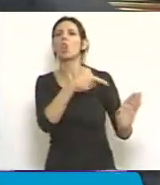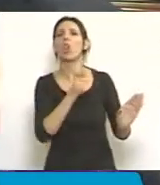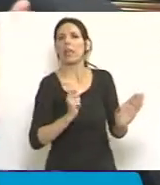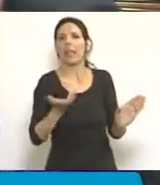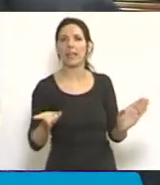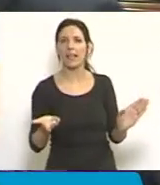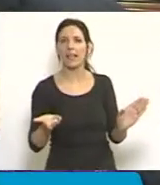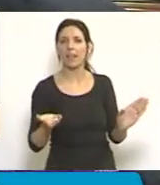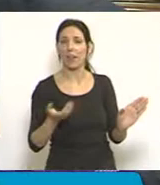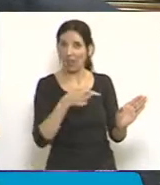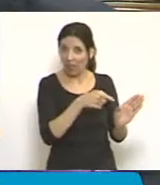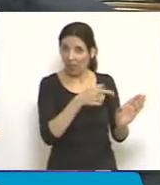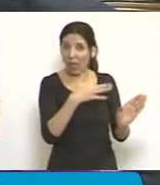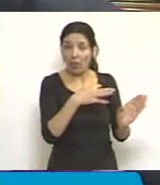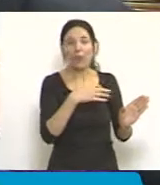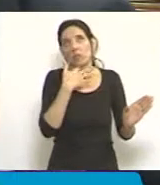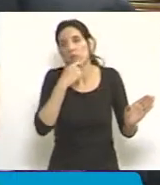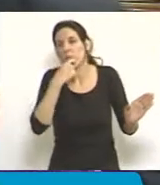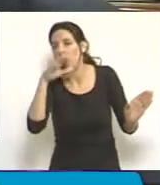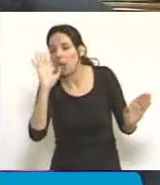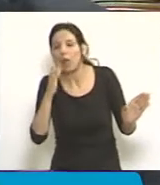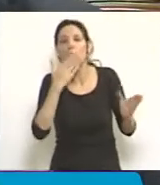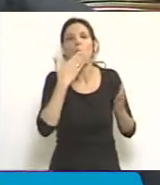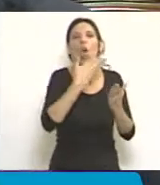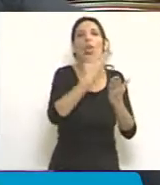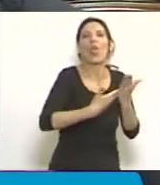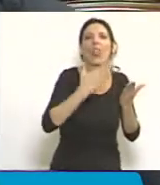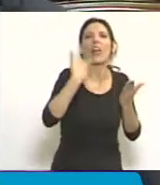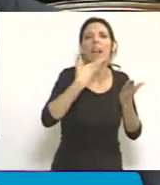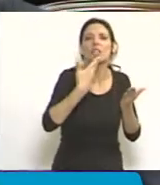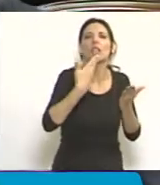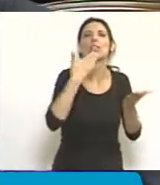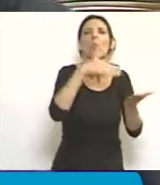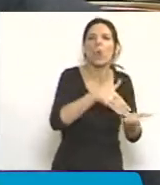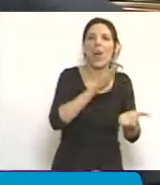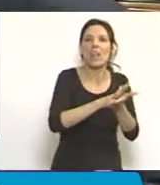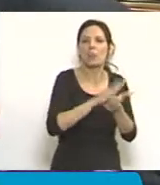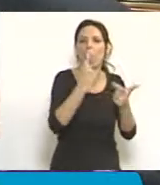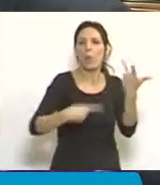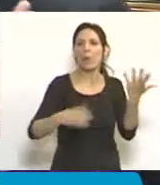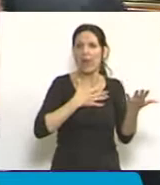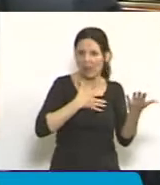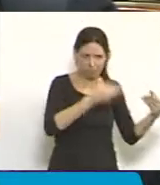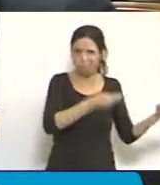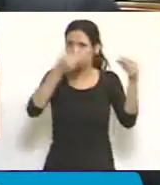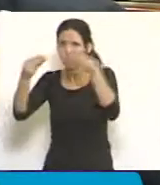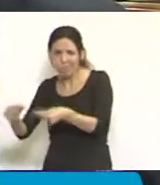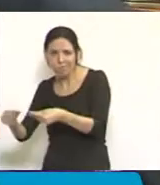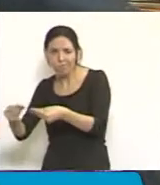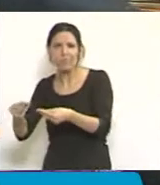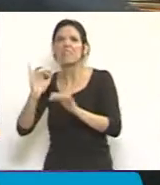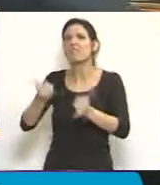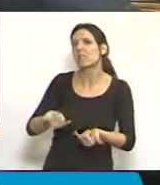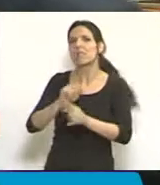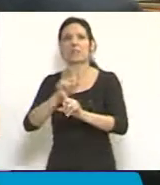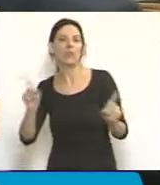¿Deberán presentar o no, por ejemplo, declaración jurada de sus bienes? ¿Deberán estar sometidos a